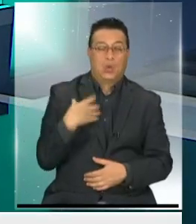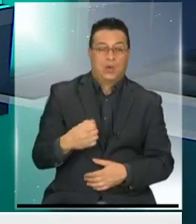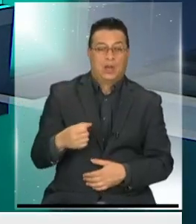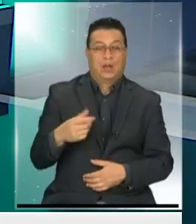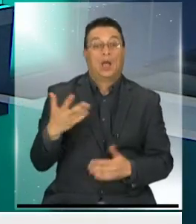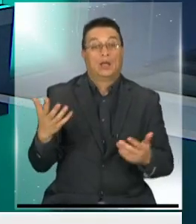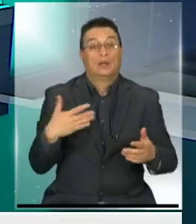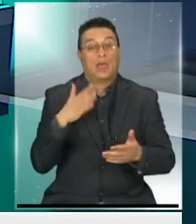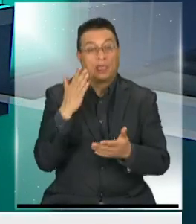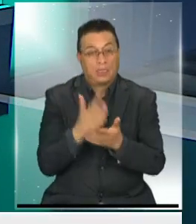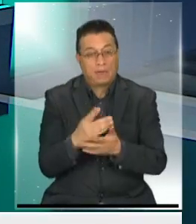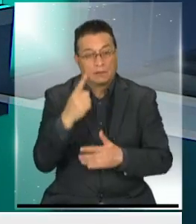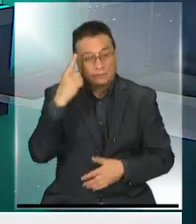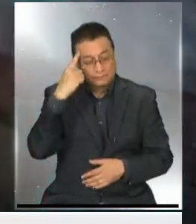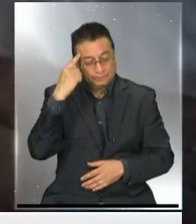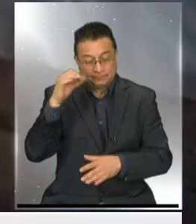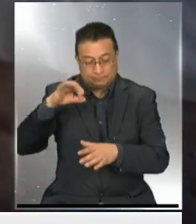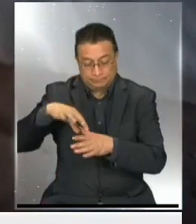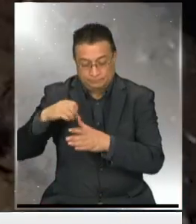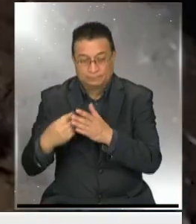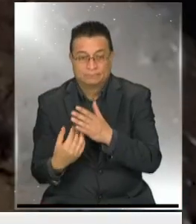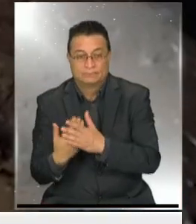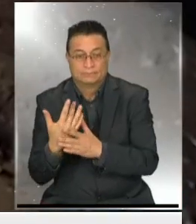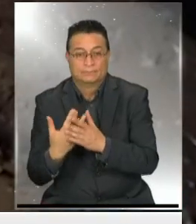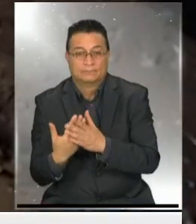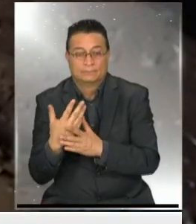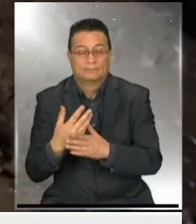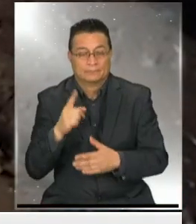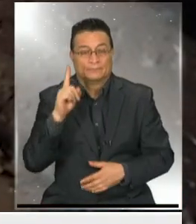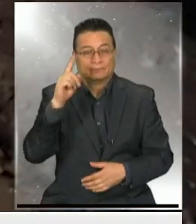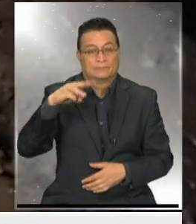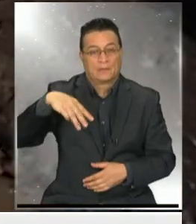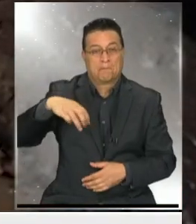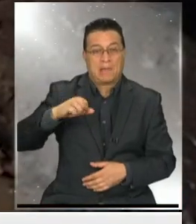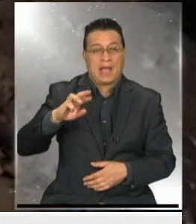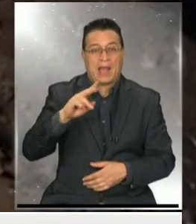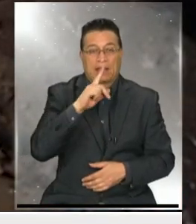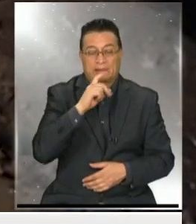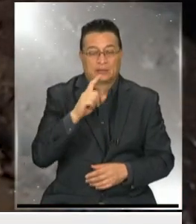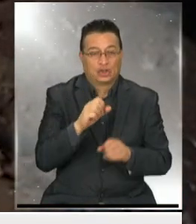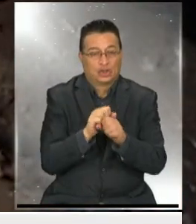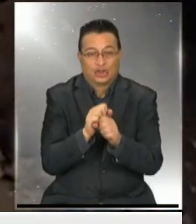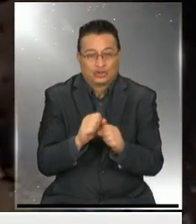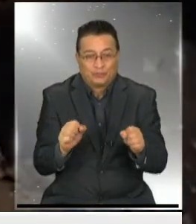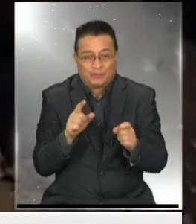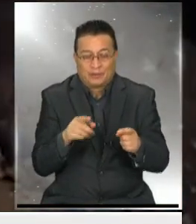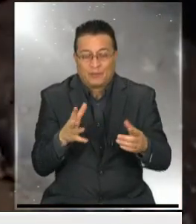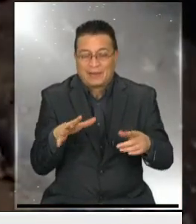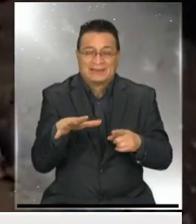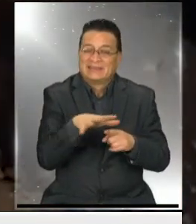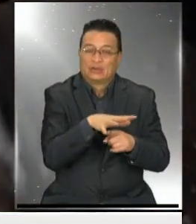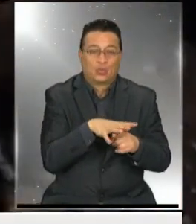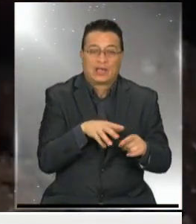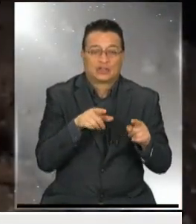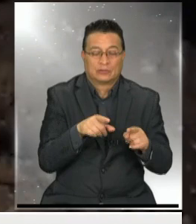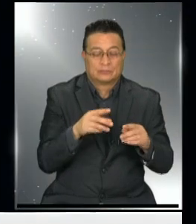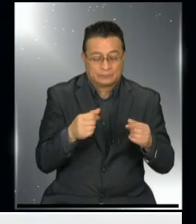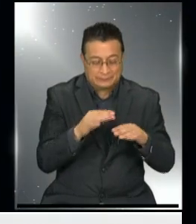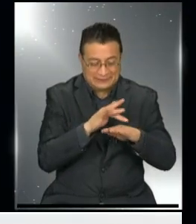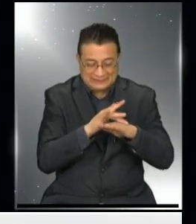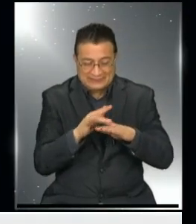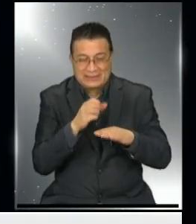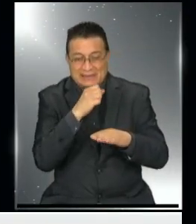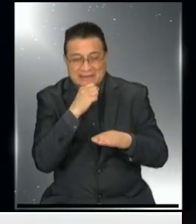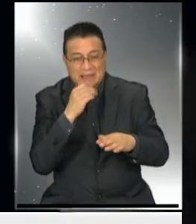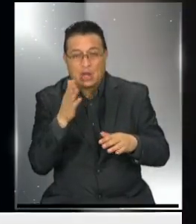Entonces tuvo que ver la posibilidad de plantar comida en Marte, algo como un desafío casi imposible por las condiciones, ¿no? La aridez, el